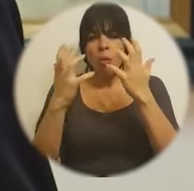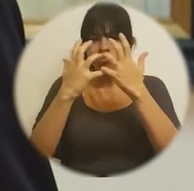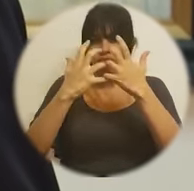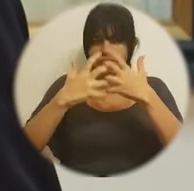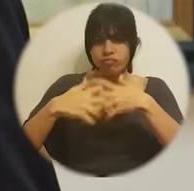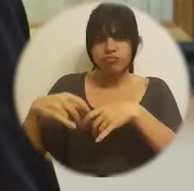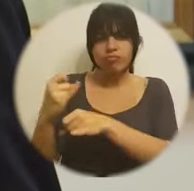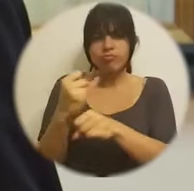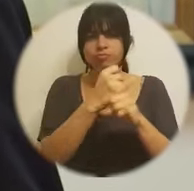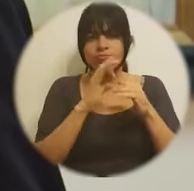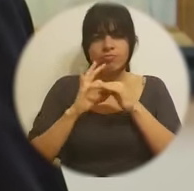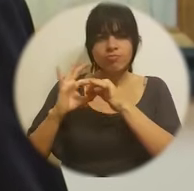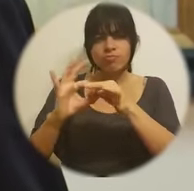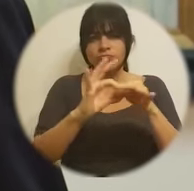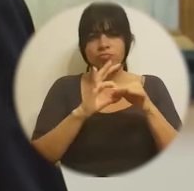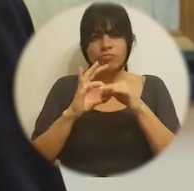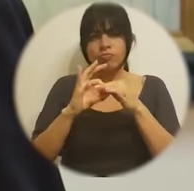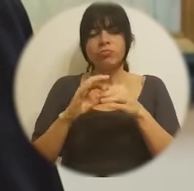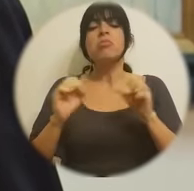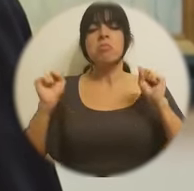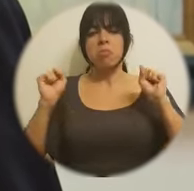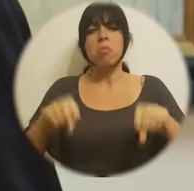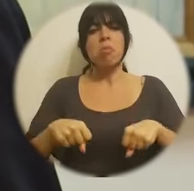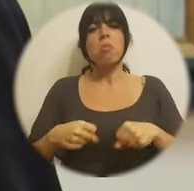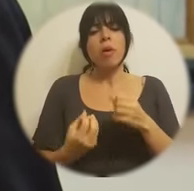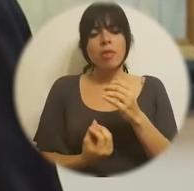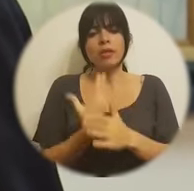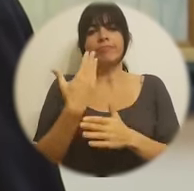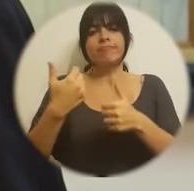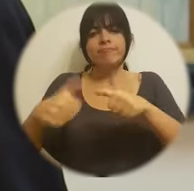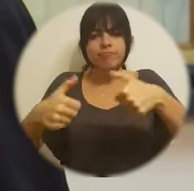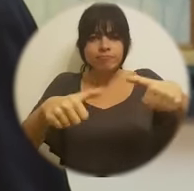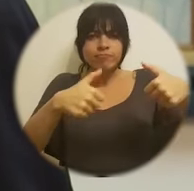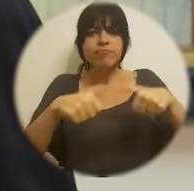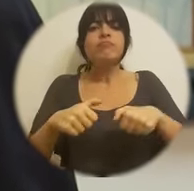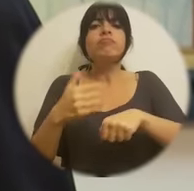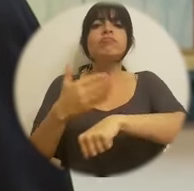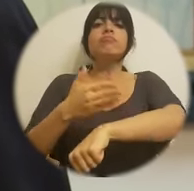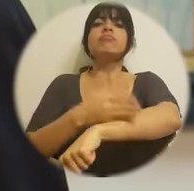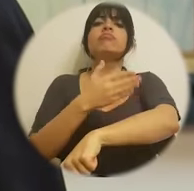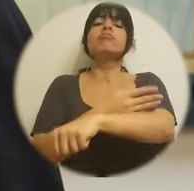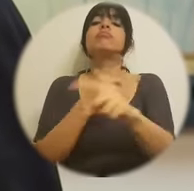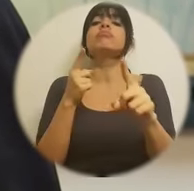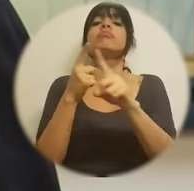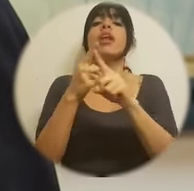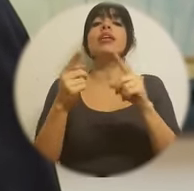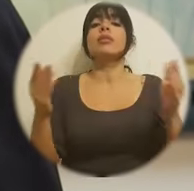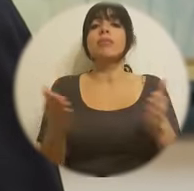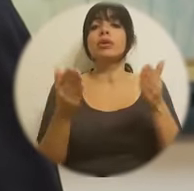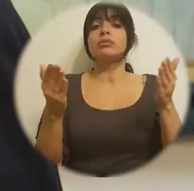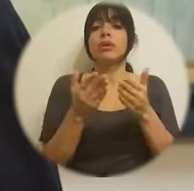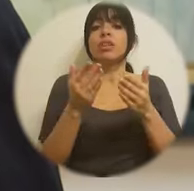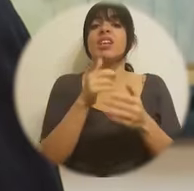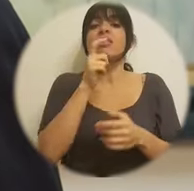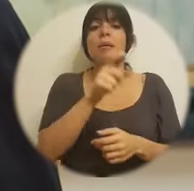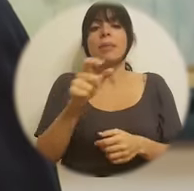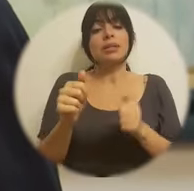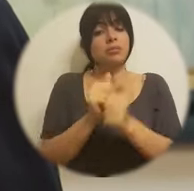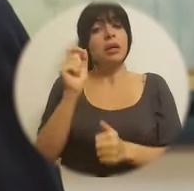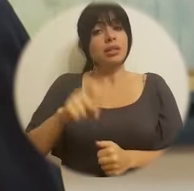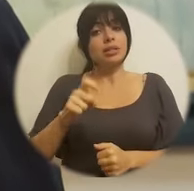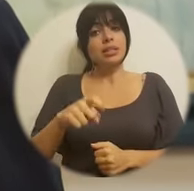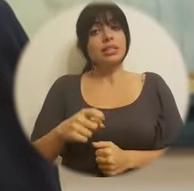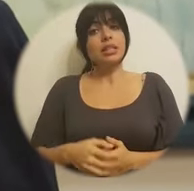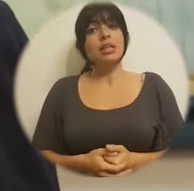articulación interinstitucional en el que es posible crear consensos y avanzar hacia la prosperidad de